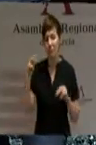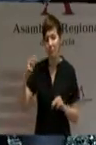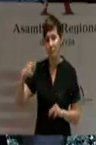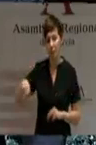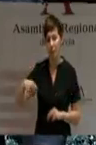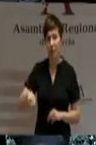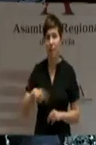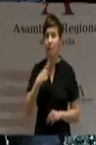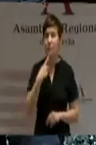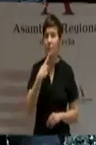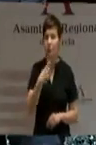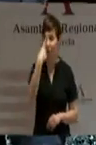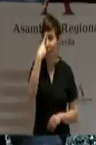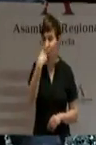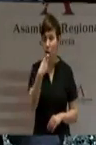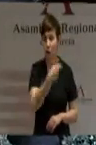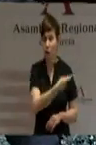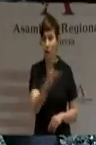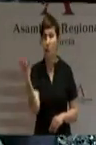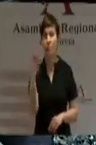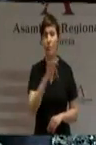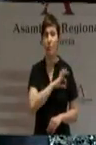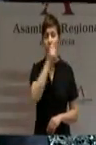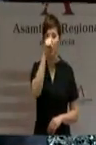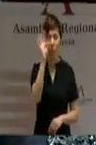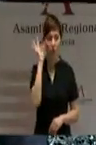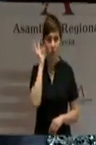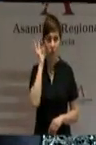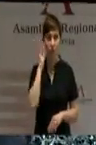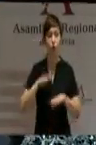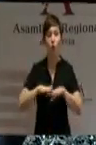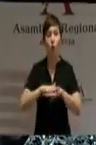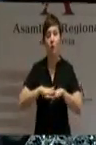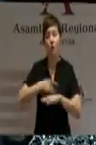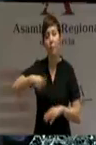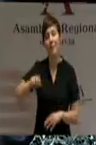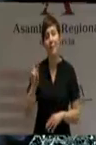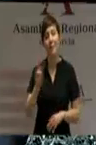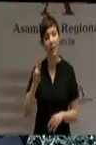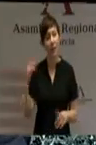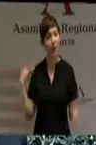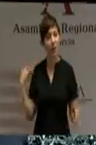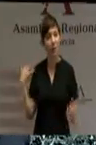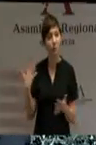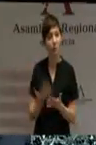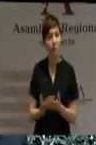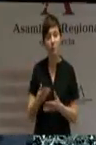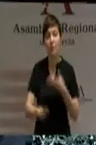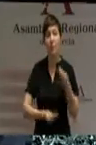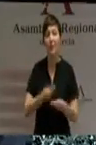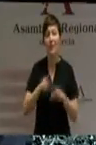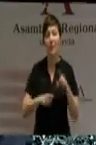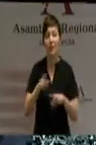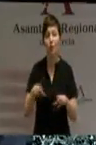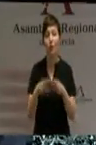recordando a las señorías que el Gobierno del presidente Balcárcel siempre ha estado donde la sociedad le ha pedido.